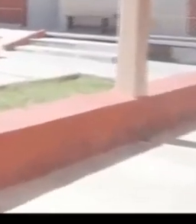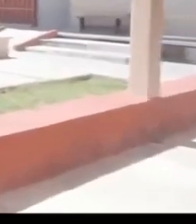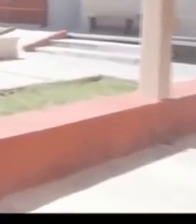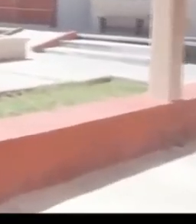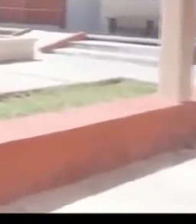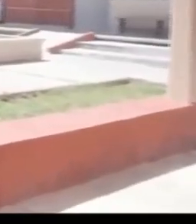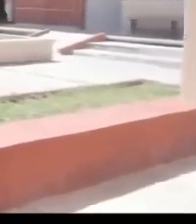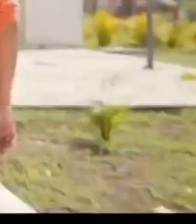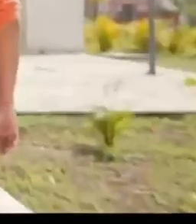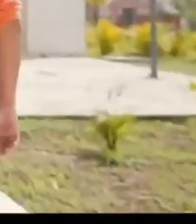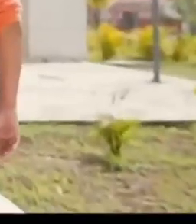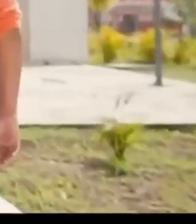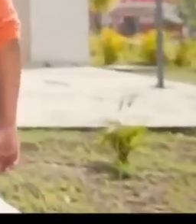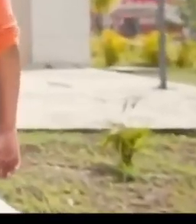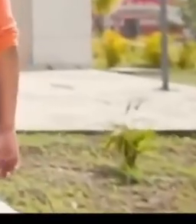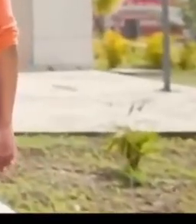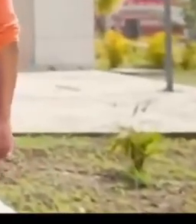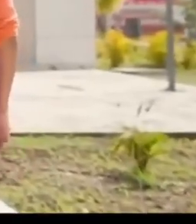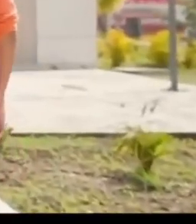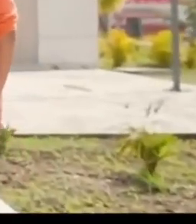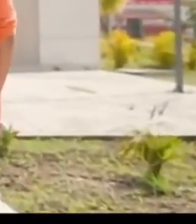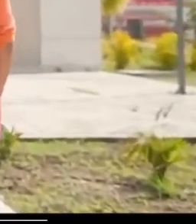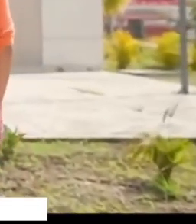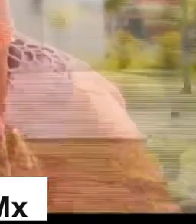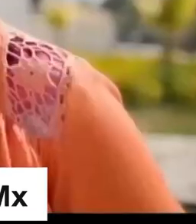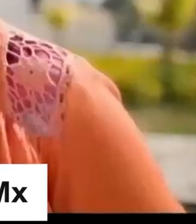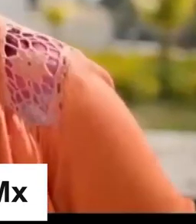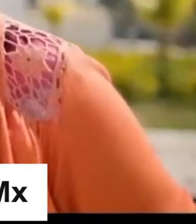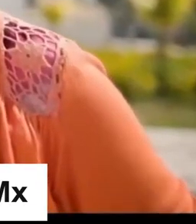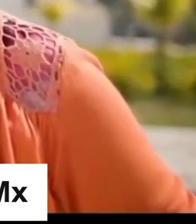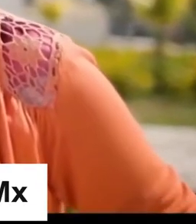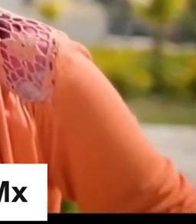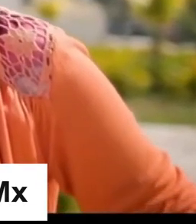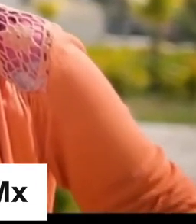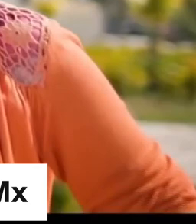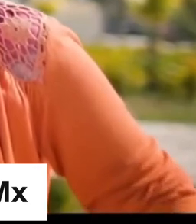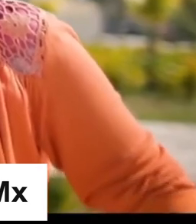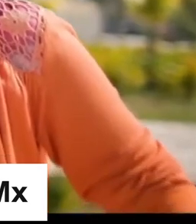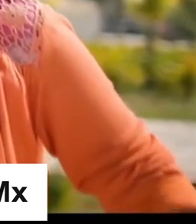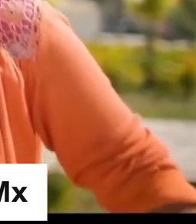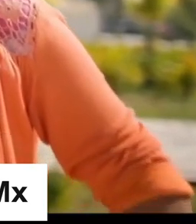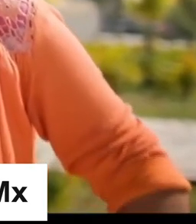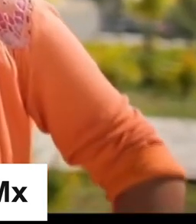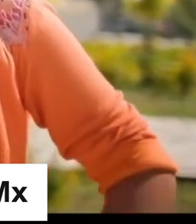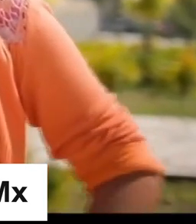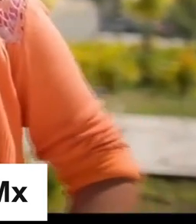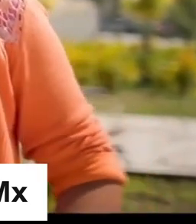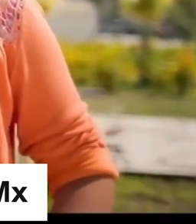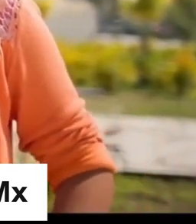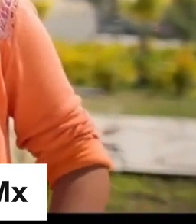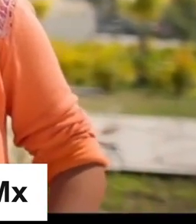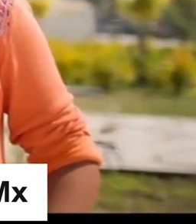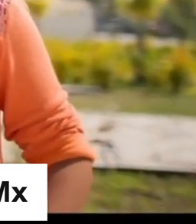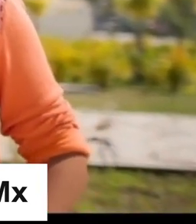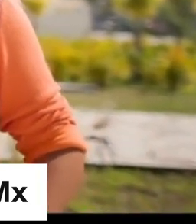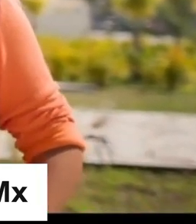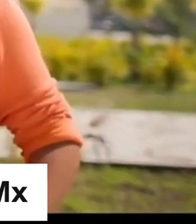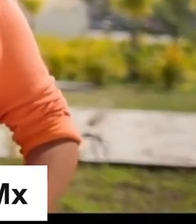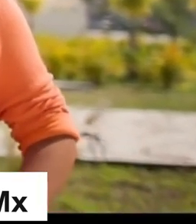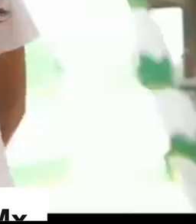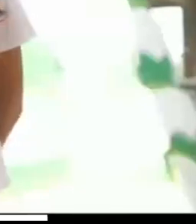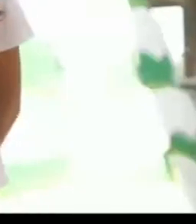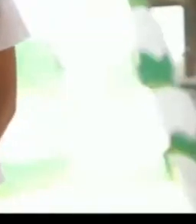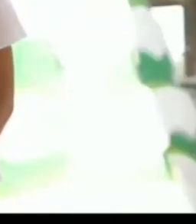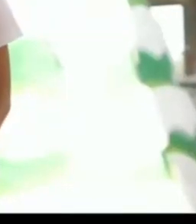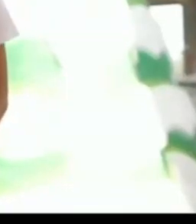Escuela es Nuestra. Apoyamos a 7,659 madres trabajadoras con el programa Apoyo para el Bienestar de Niñas y